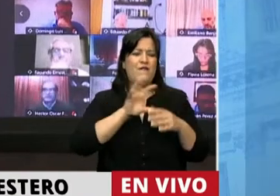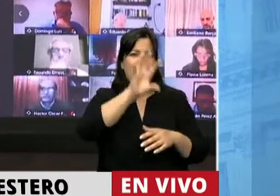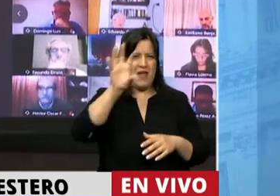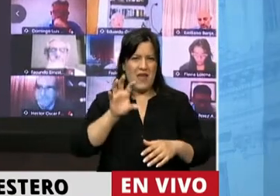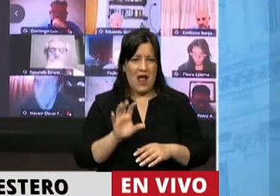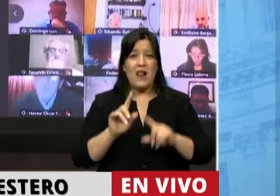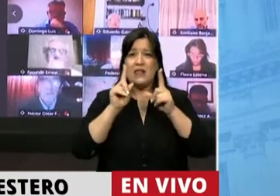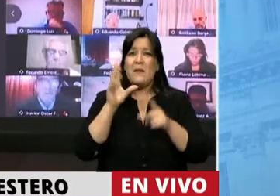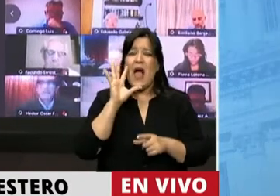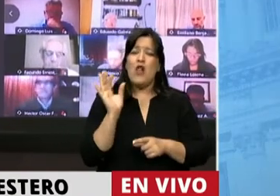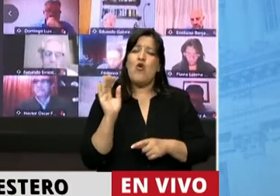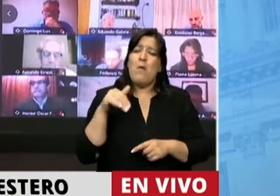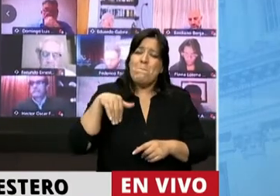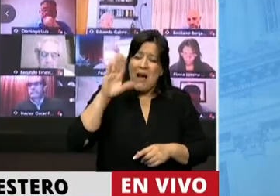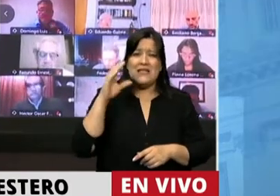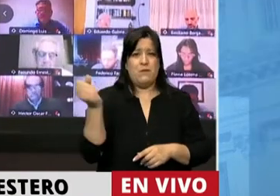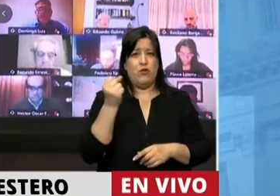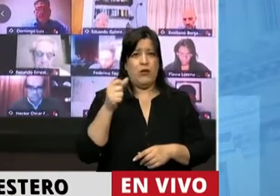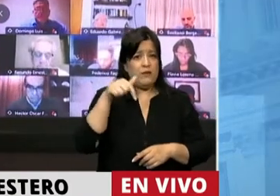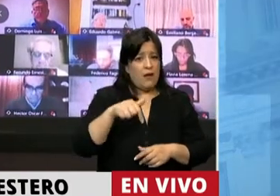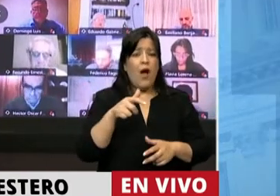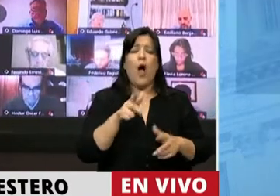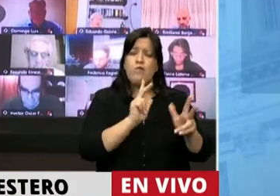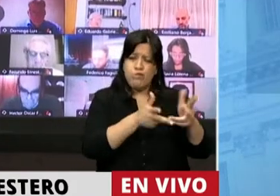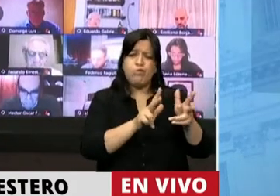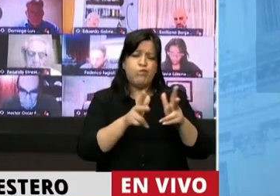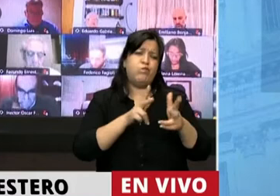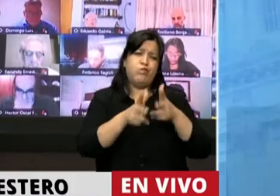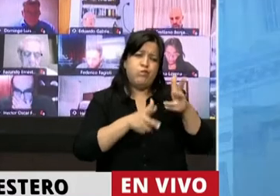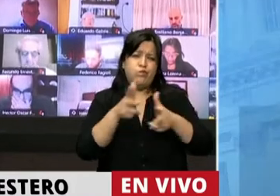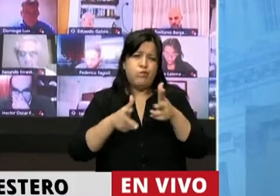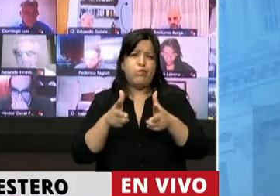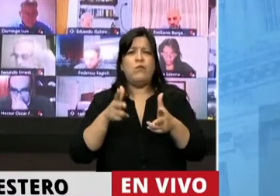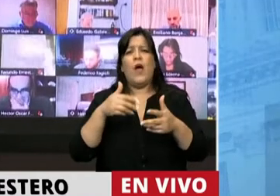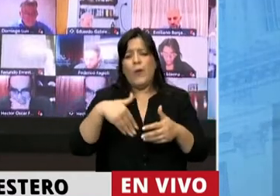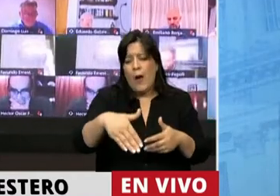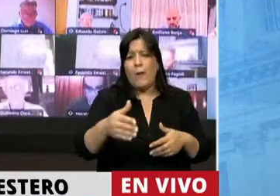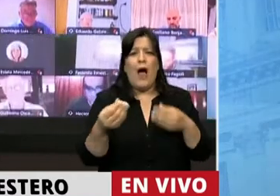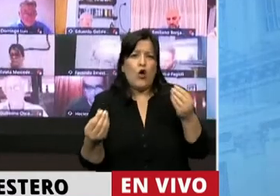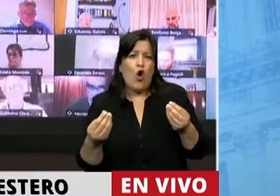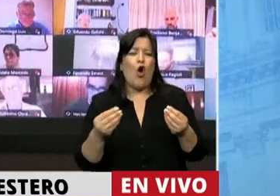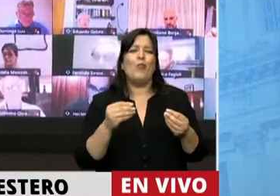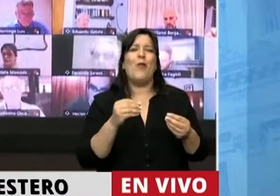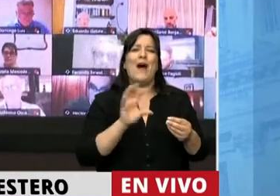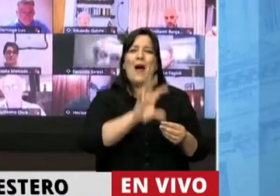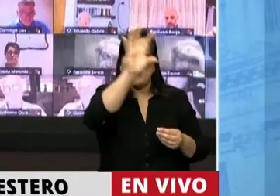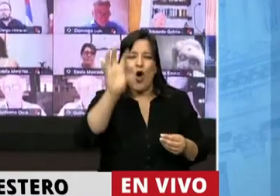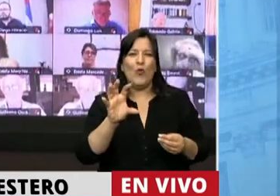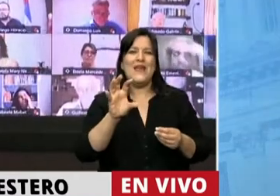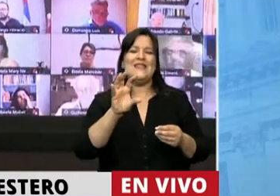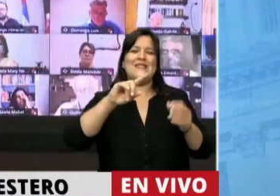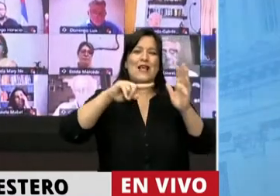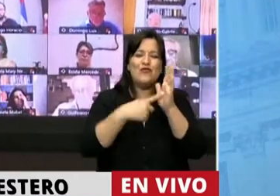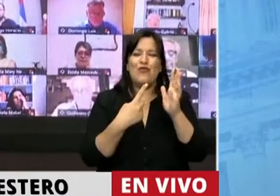importante todavía. No se ha dicho aquí, todo se ha hablado de lo que va a pasar, la descentralización, las